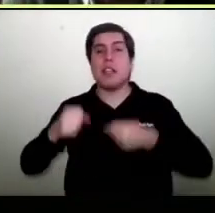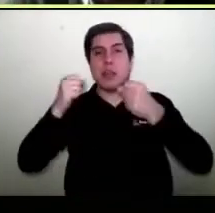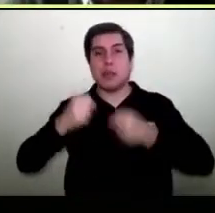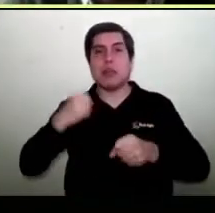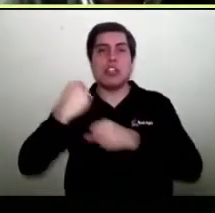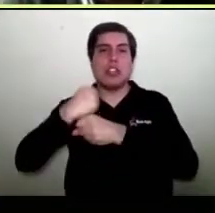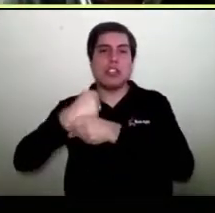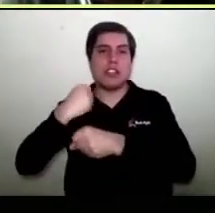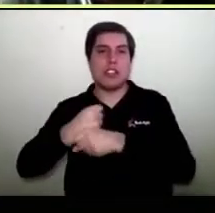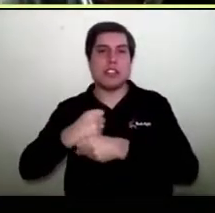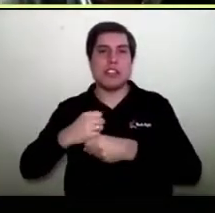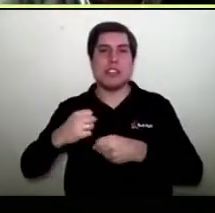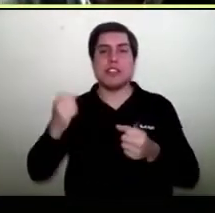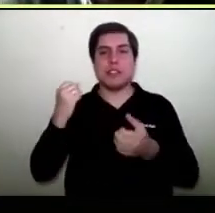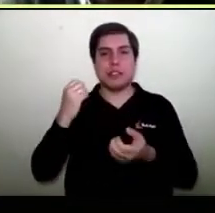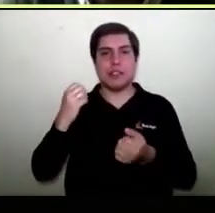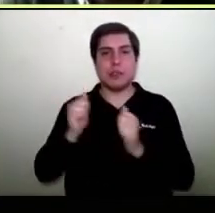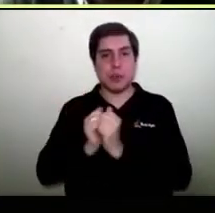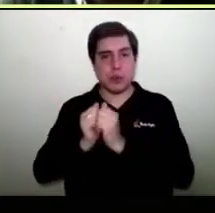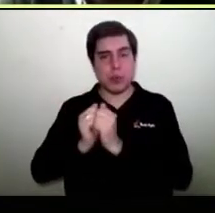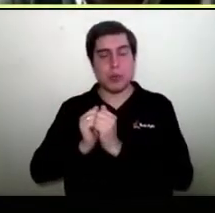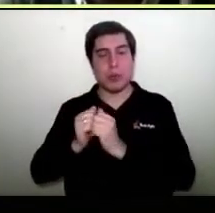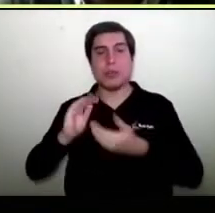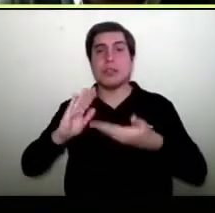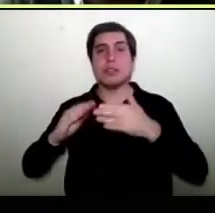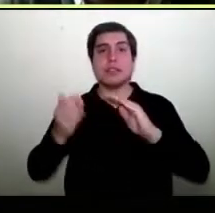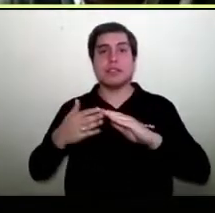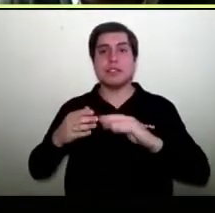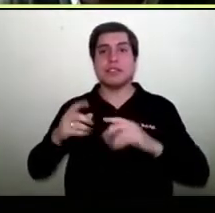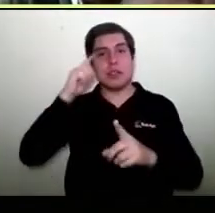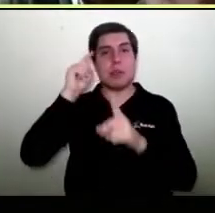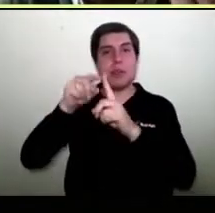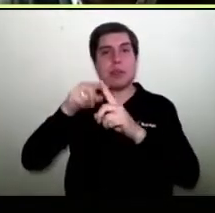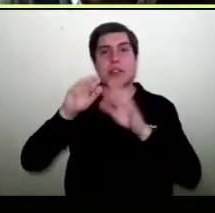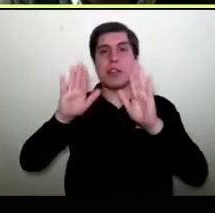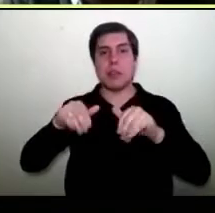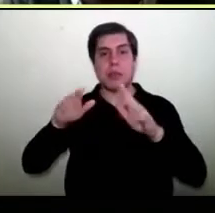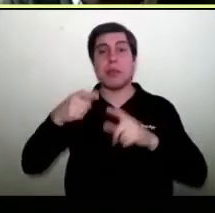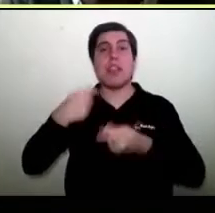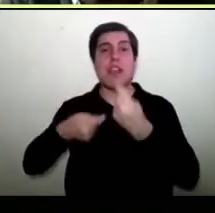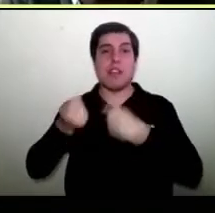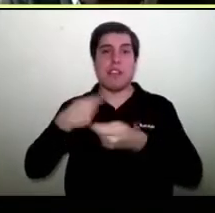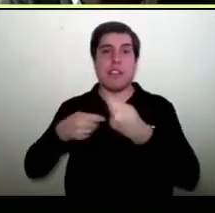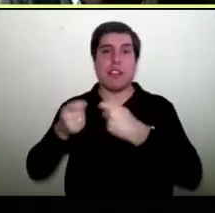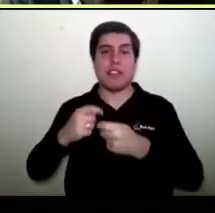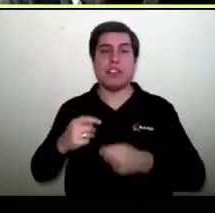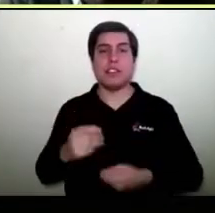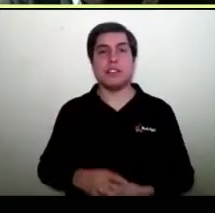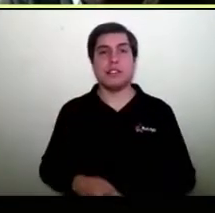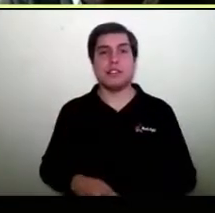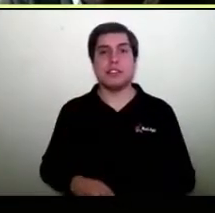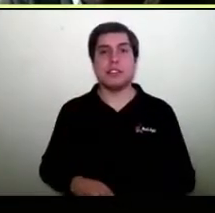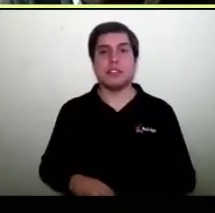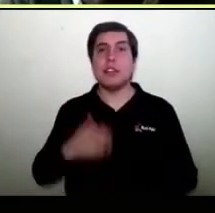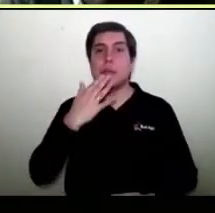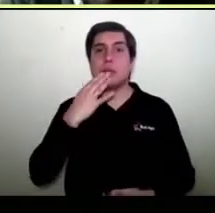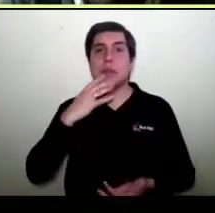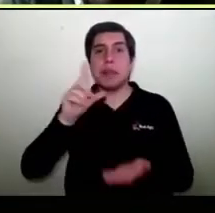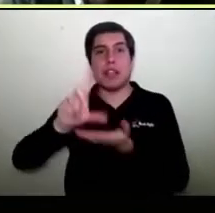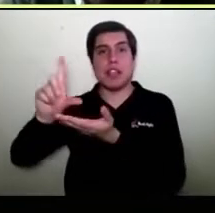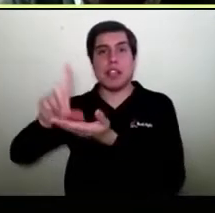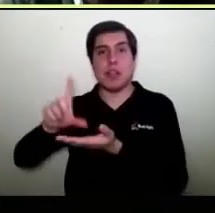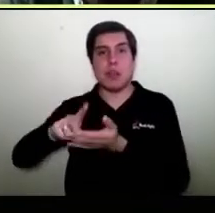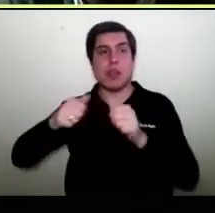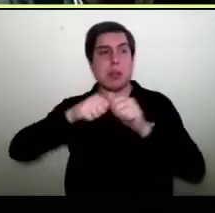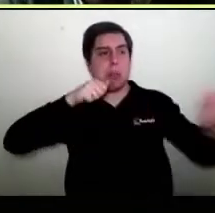trabajo, tener gente en comunidad que quiere lo mismo que nosotros que es lograr vender. pero están ubicados geográficamente muy